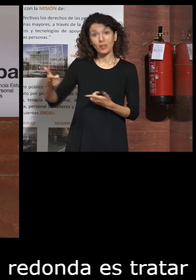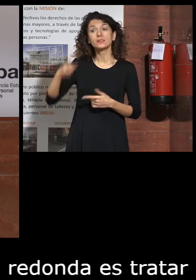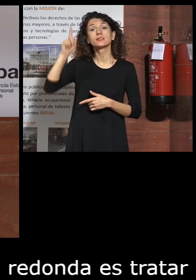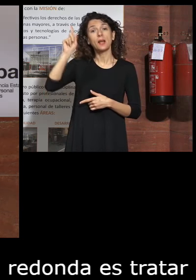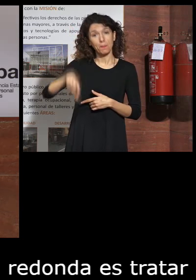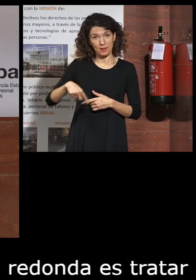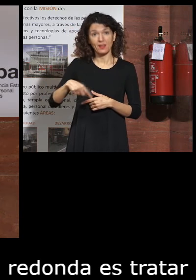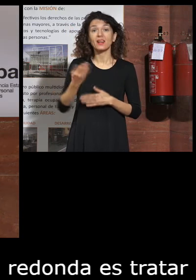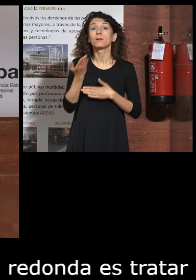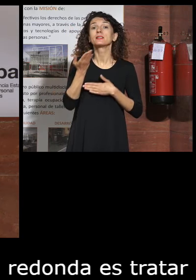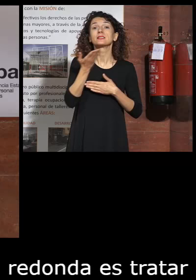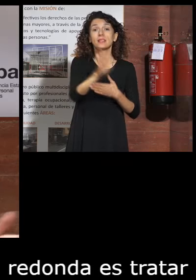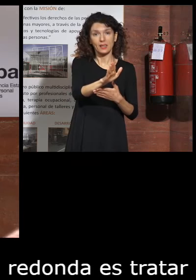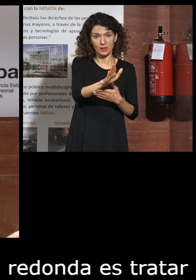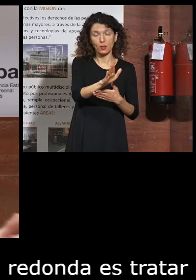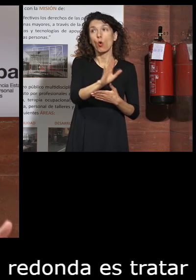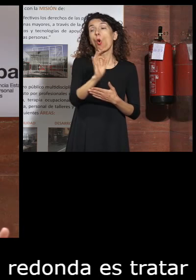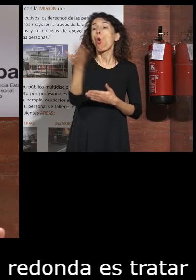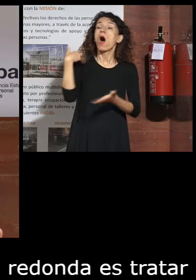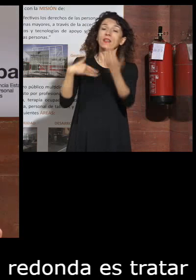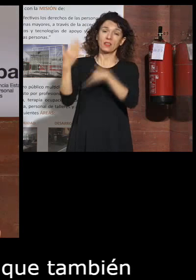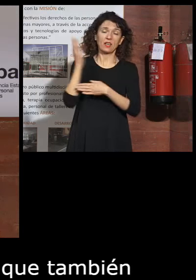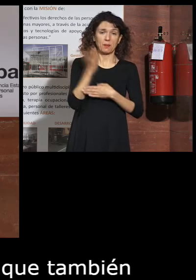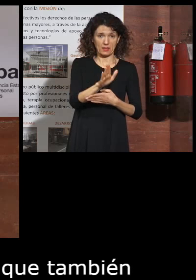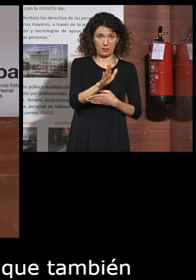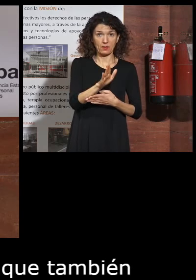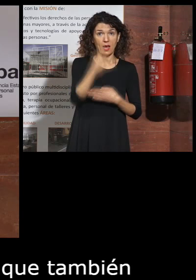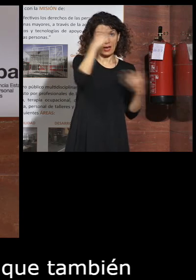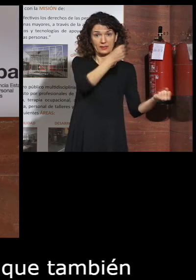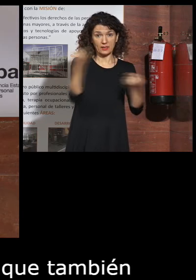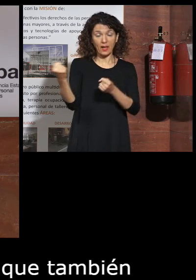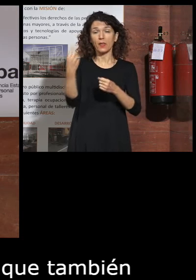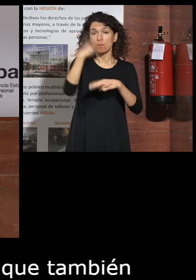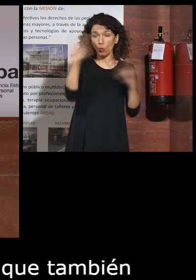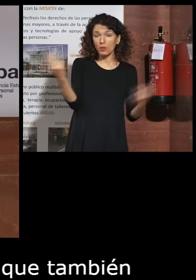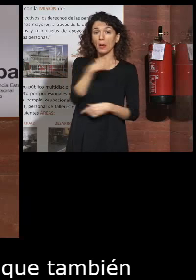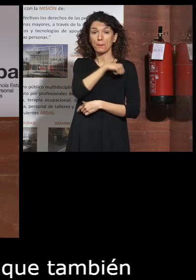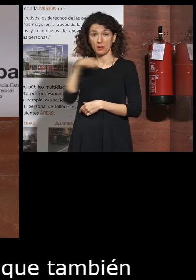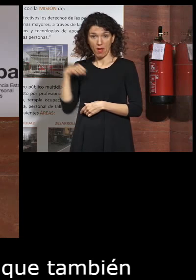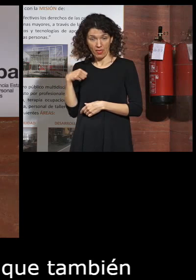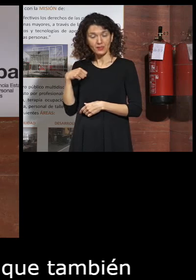también representan o han representado a entidades públicas o privadas